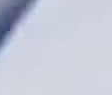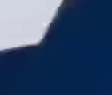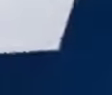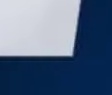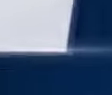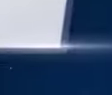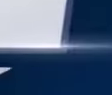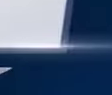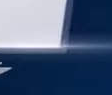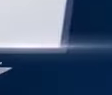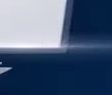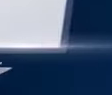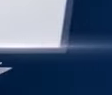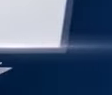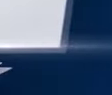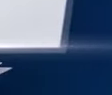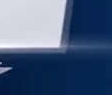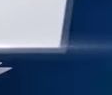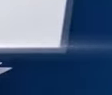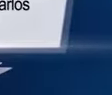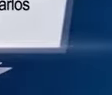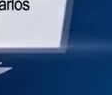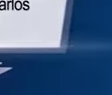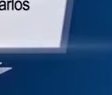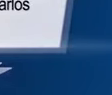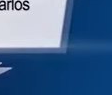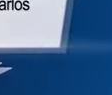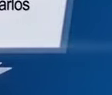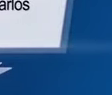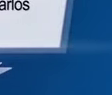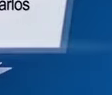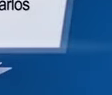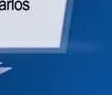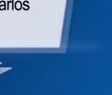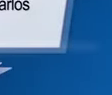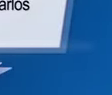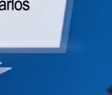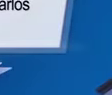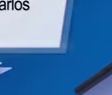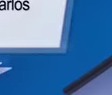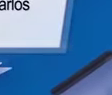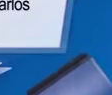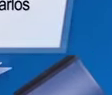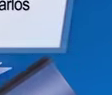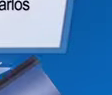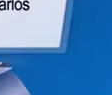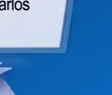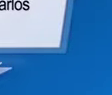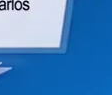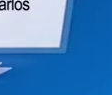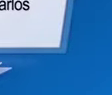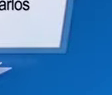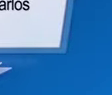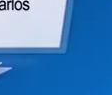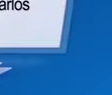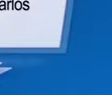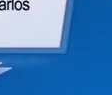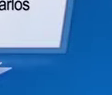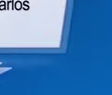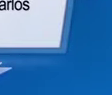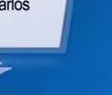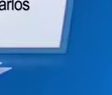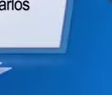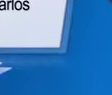de las 15 horas, en el marco de la sesión número 463, el Pleno de la Asamblea Nacional llevará a